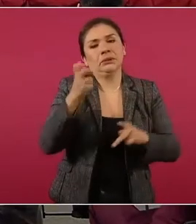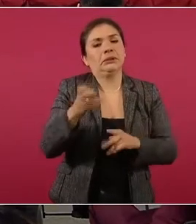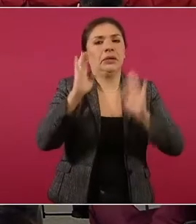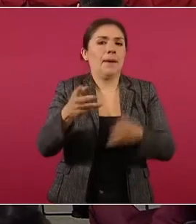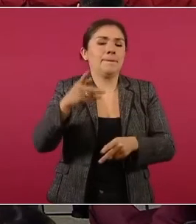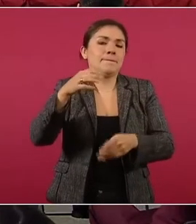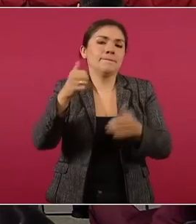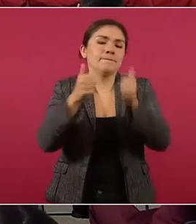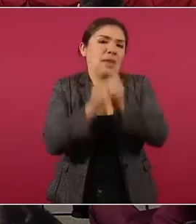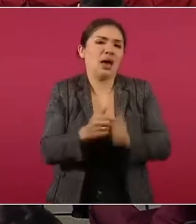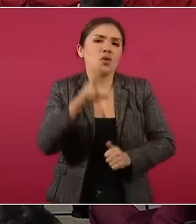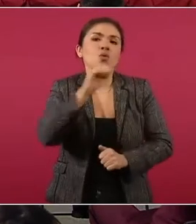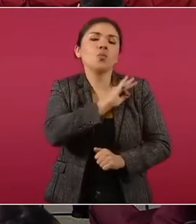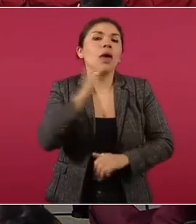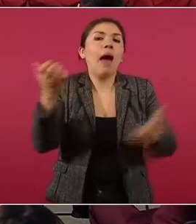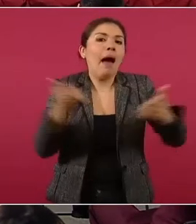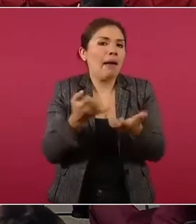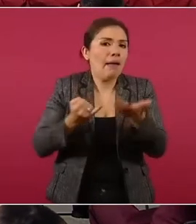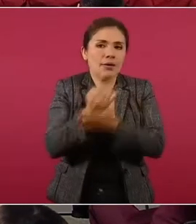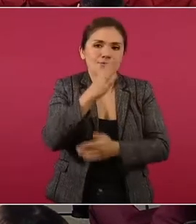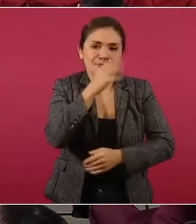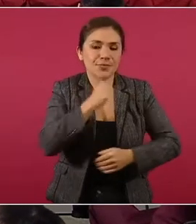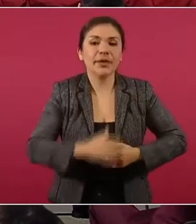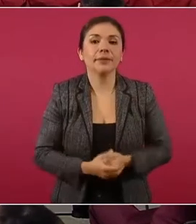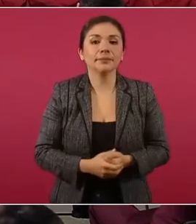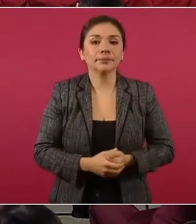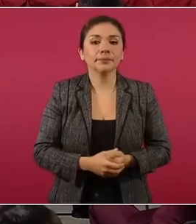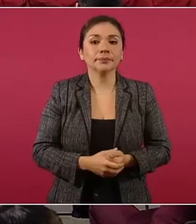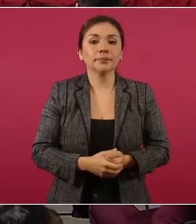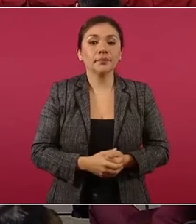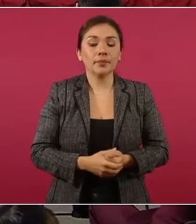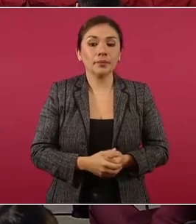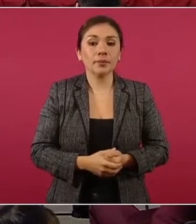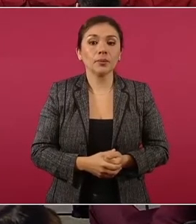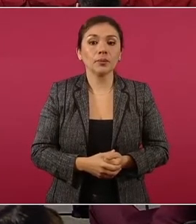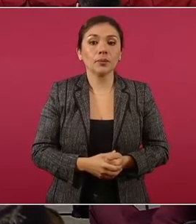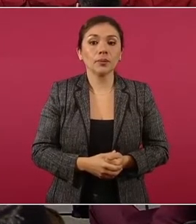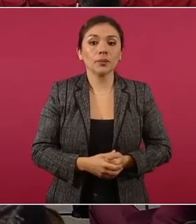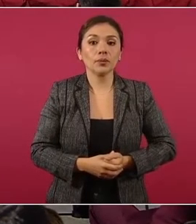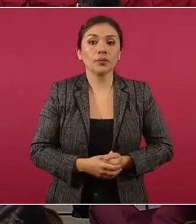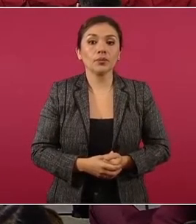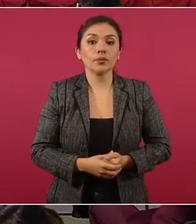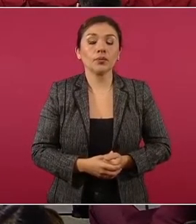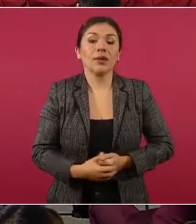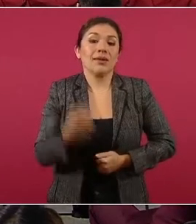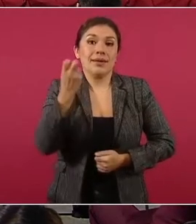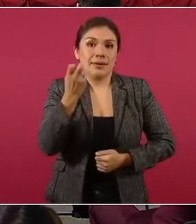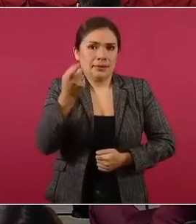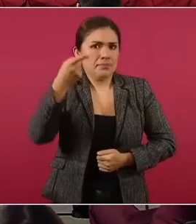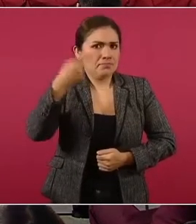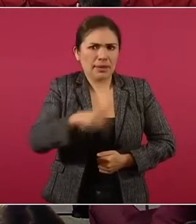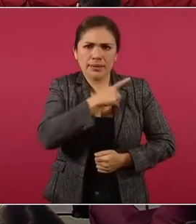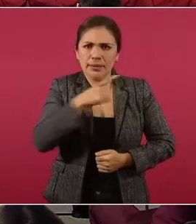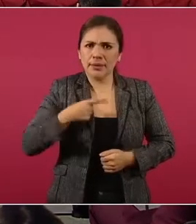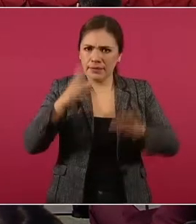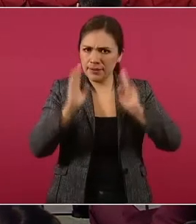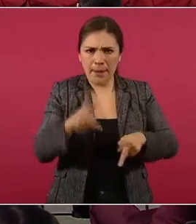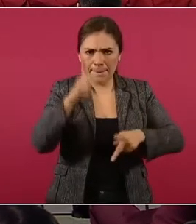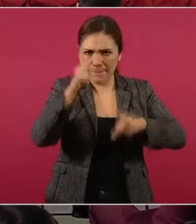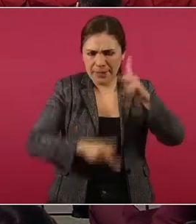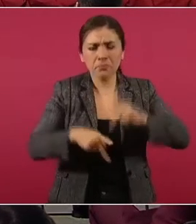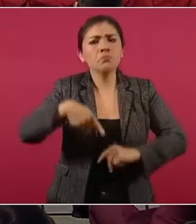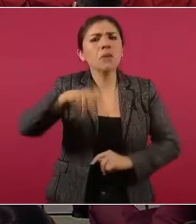La siguiente lámina, por favor. Bueno, no obstante que fue revocada esta suspensión, la juez